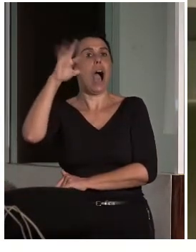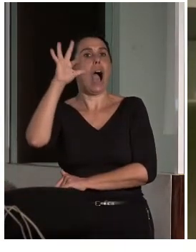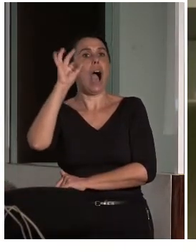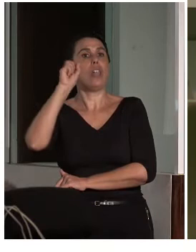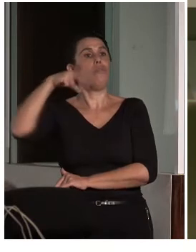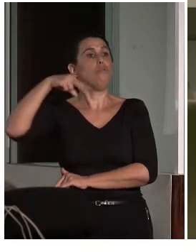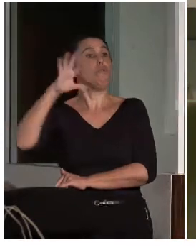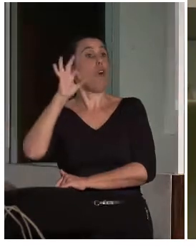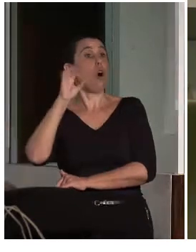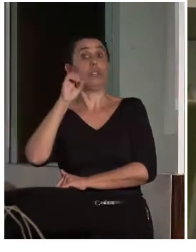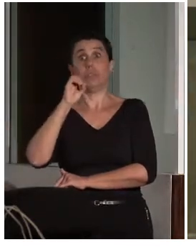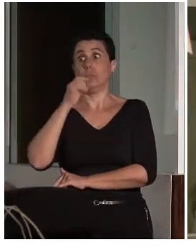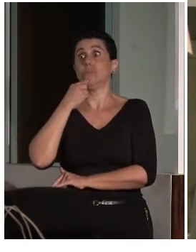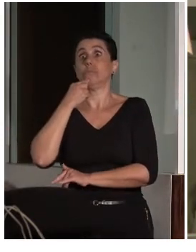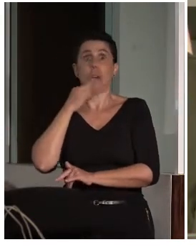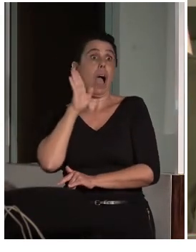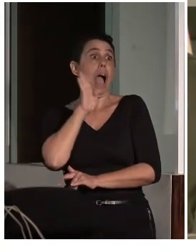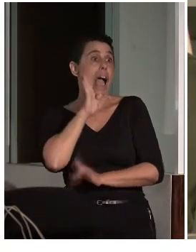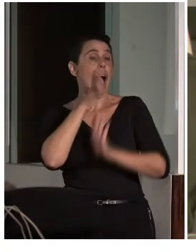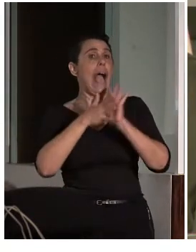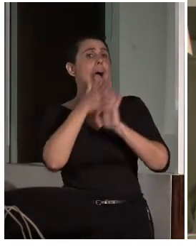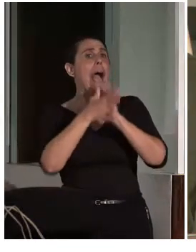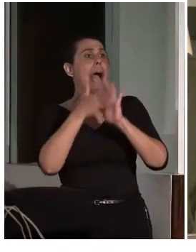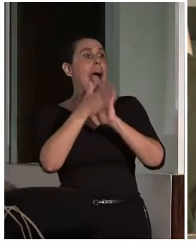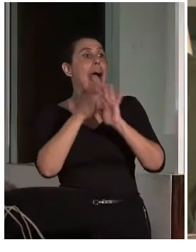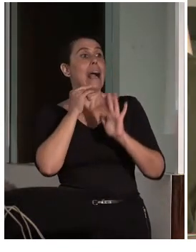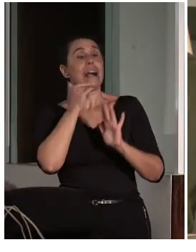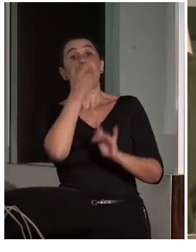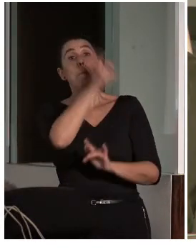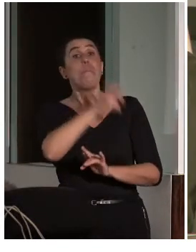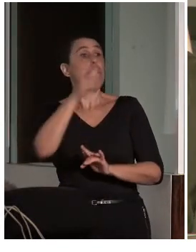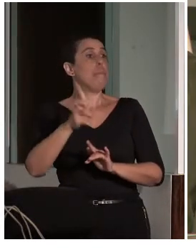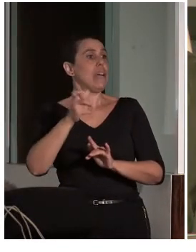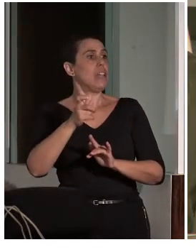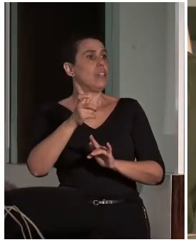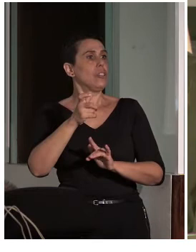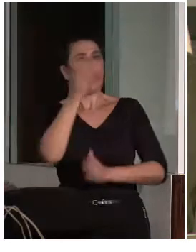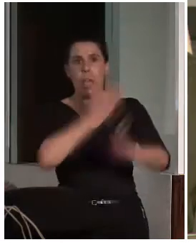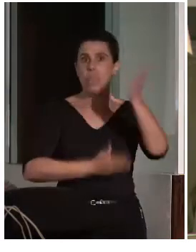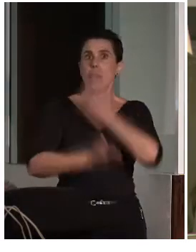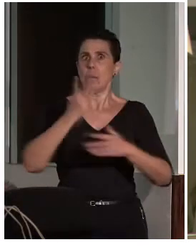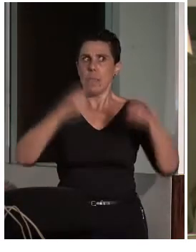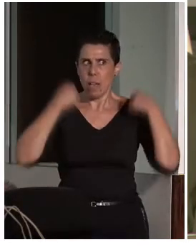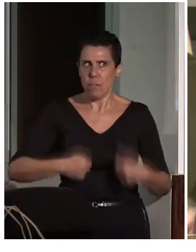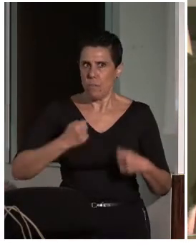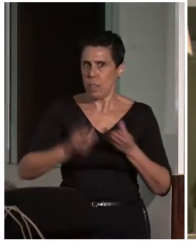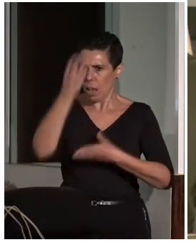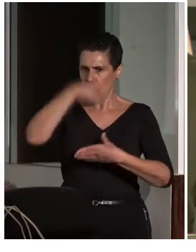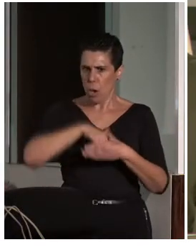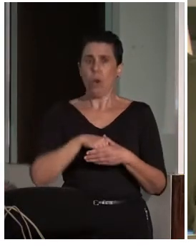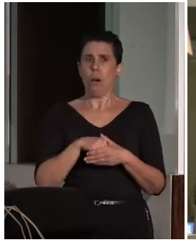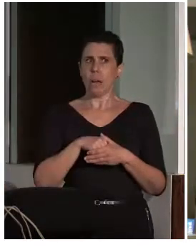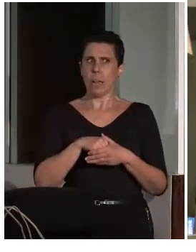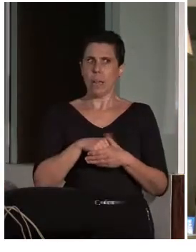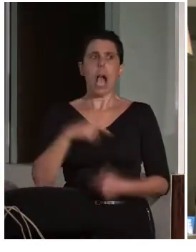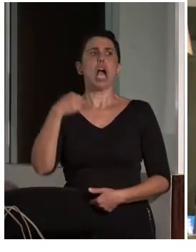discapacidad física y orgánica, porque, aunque no lo parezca, yo tengo una